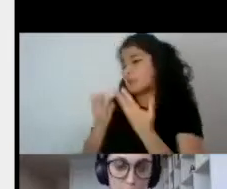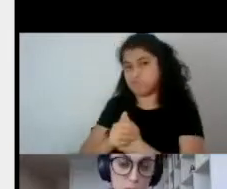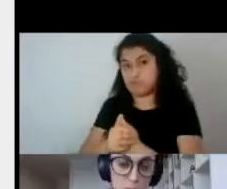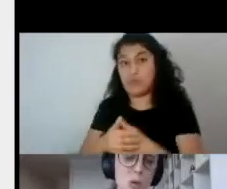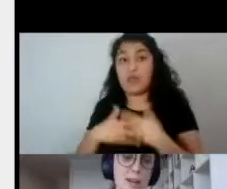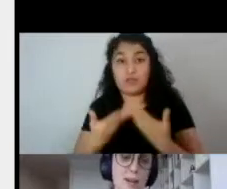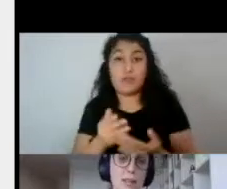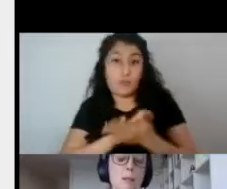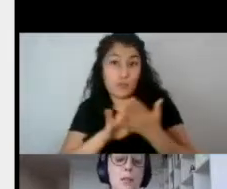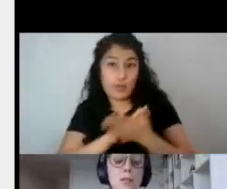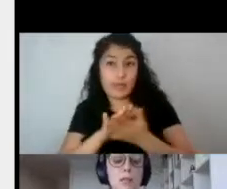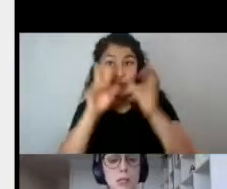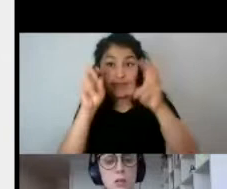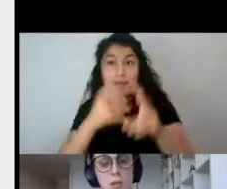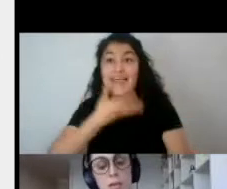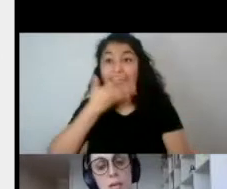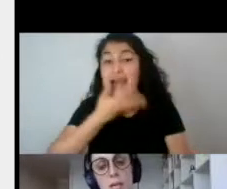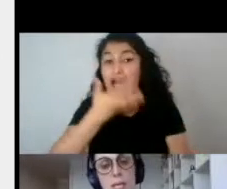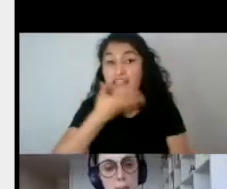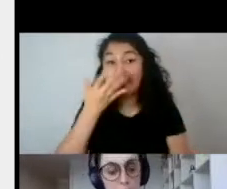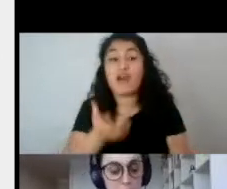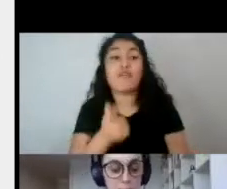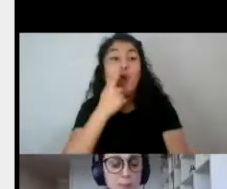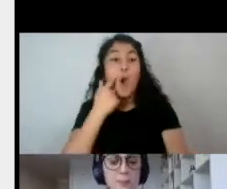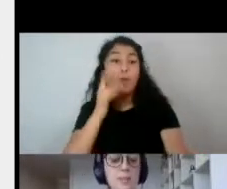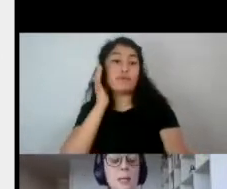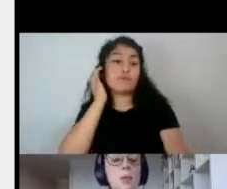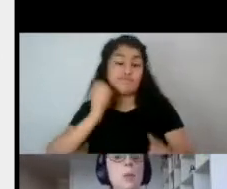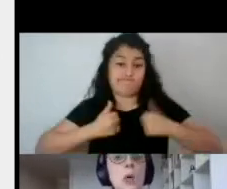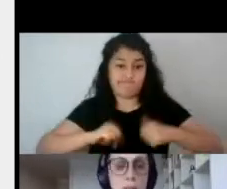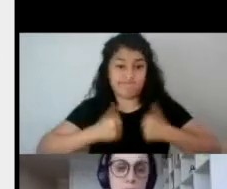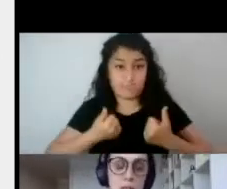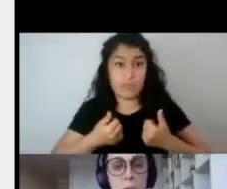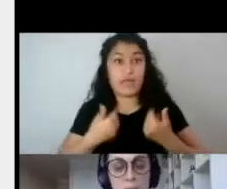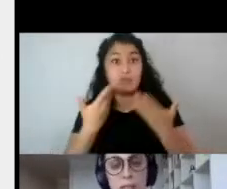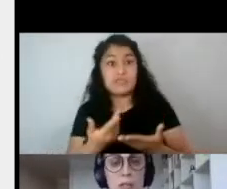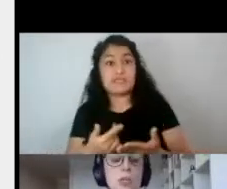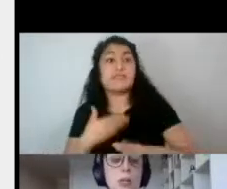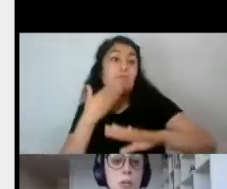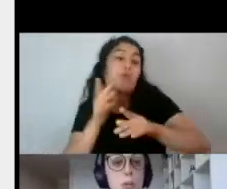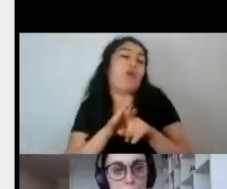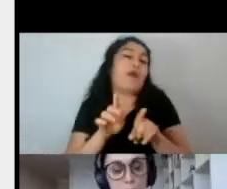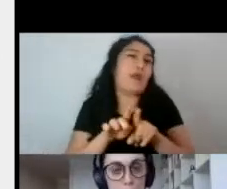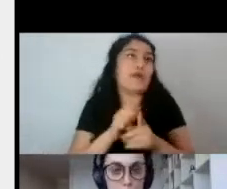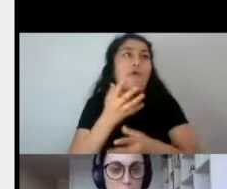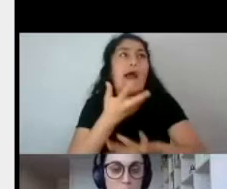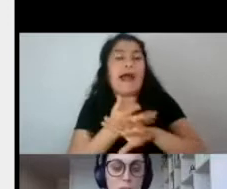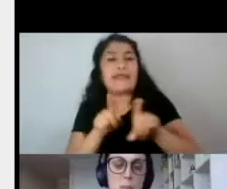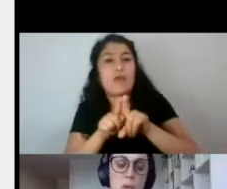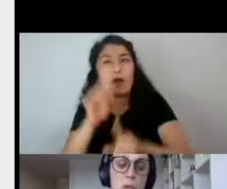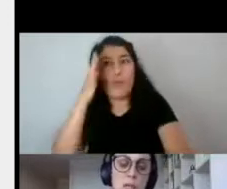mismo en la narrativa para adolescentes y jóvenes, se proponen ciertos imaginarios, se reproducen esos